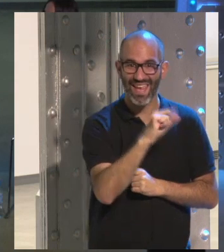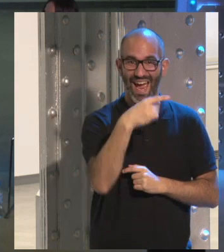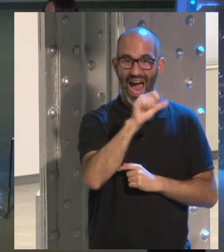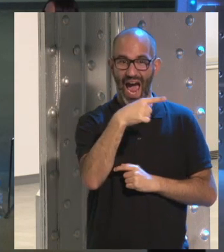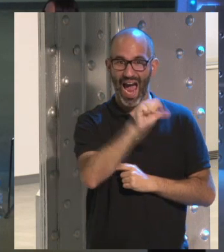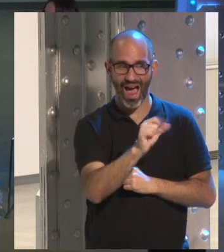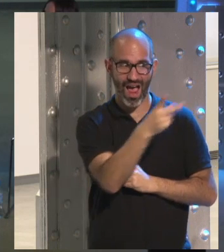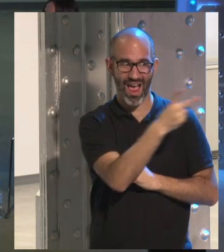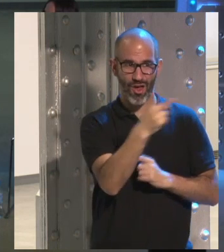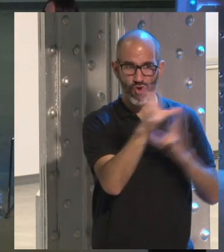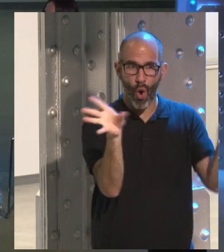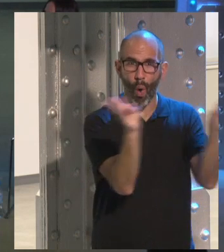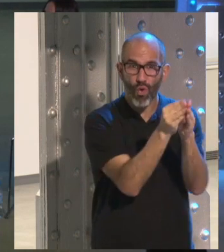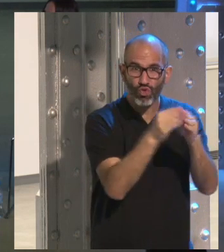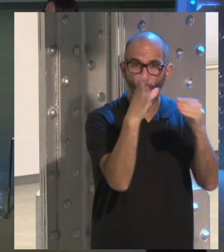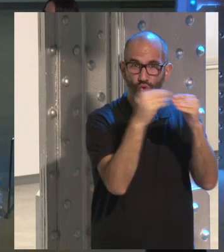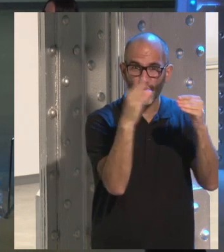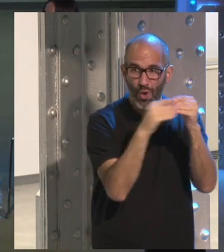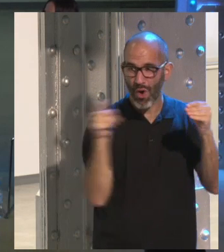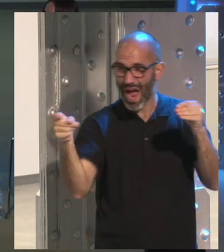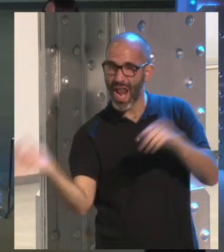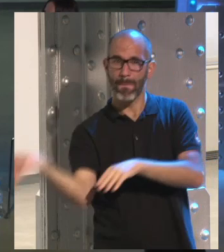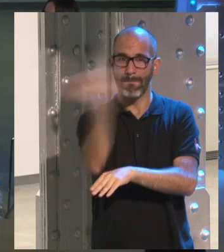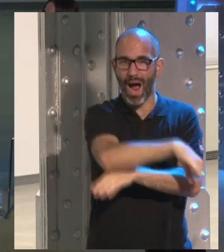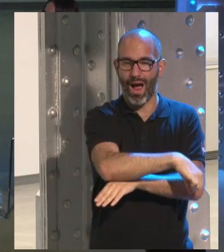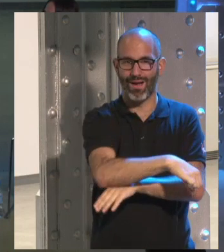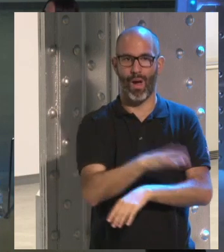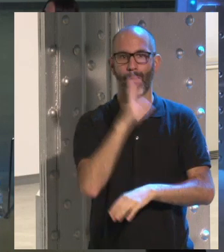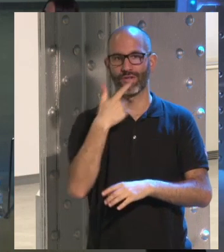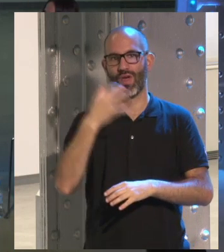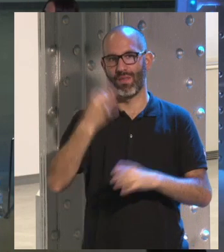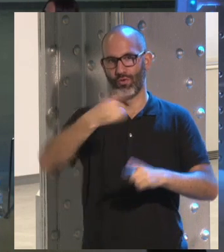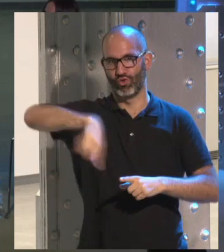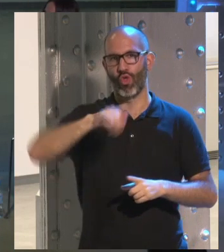sobre todo ellos que controlan muchísimo eso de las redes sociales, para que no pasen según qué cosas.